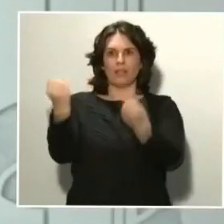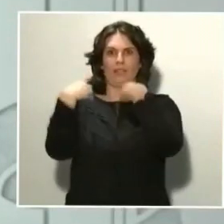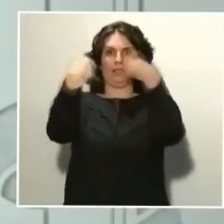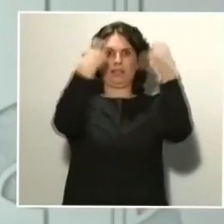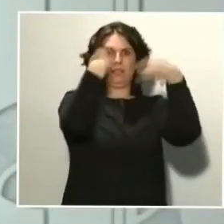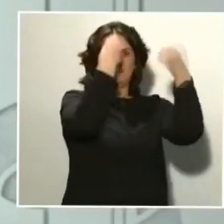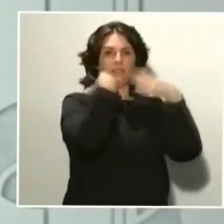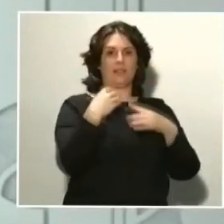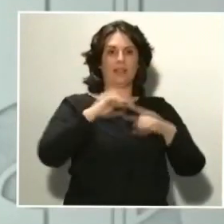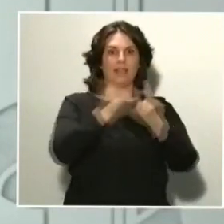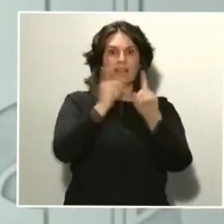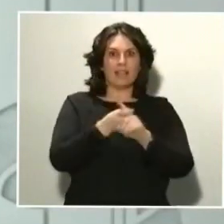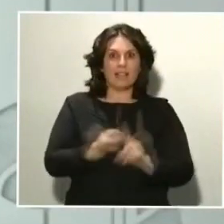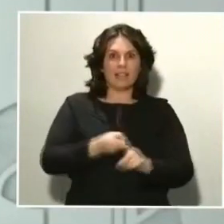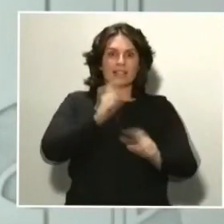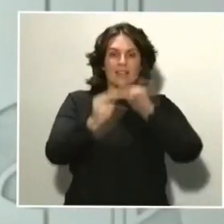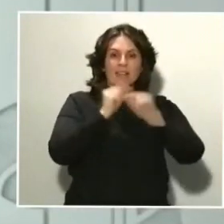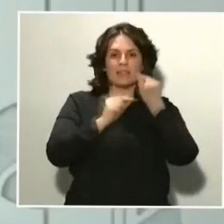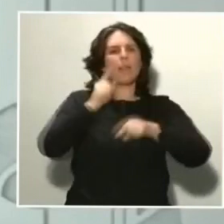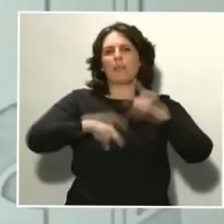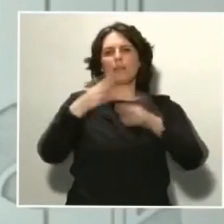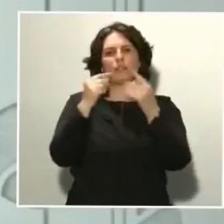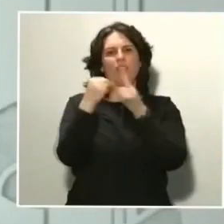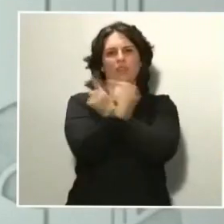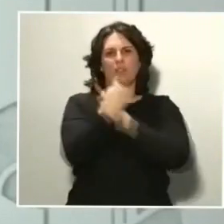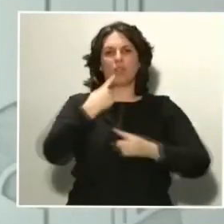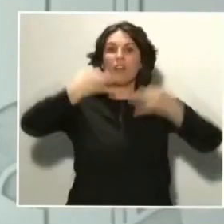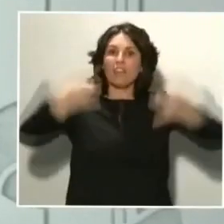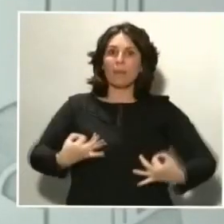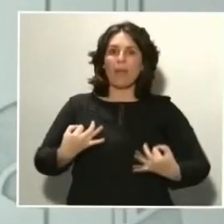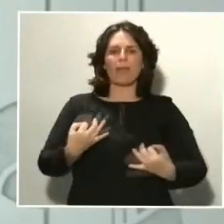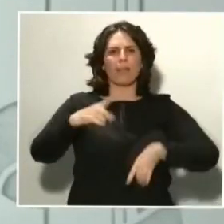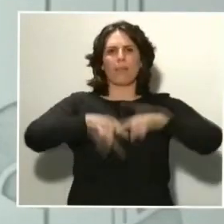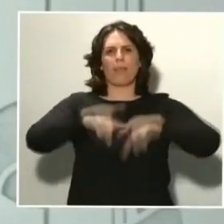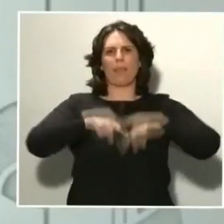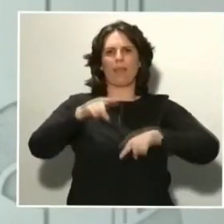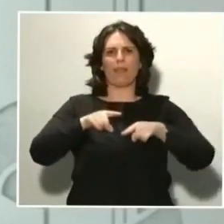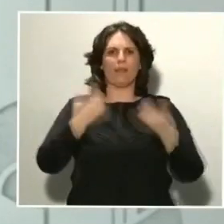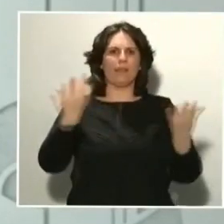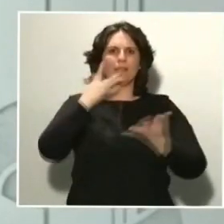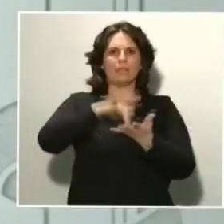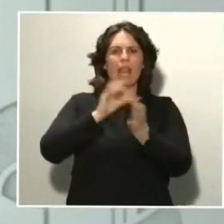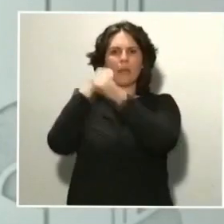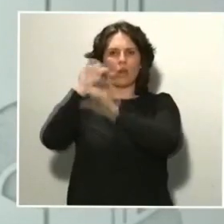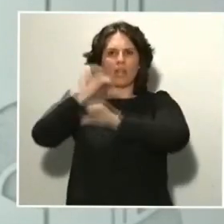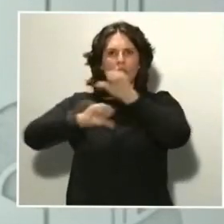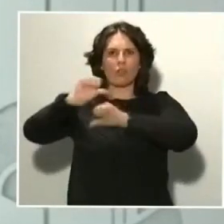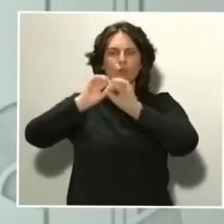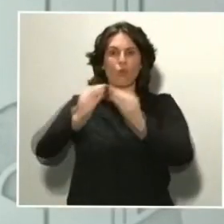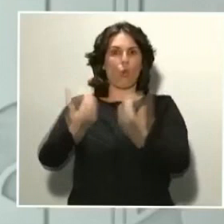muchos factores. Los casos confirmados dependen de la sobrecarga de los laboratorios y, por lo tanto, puede haber